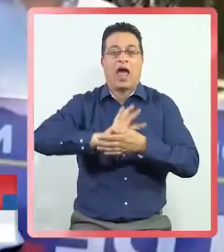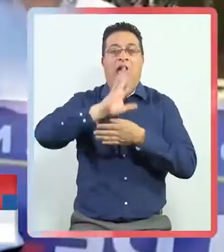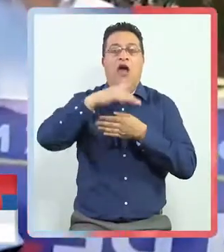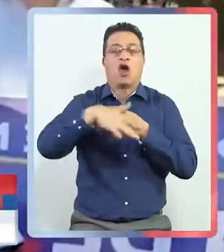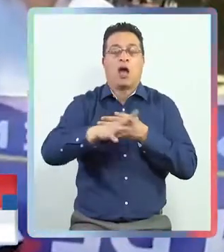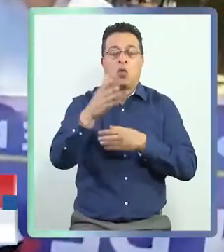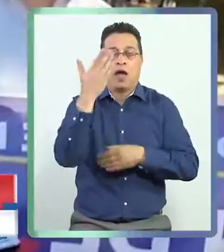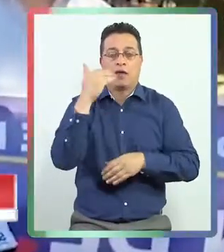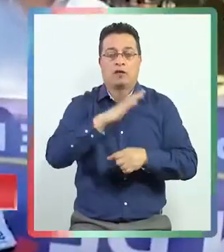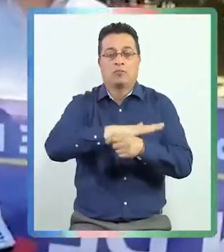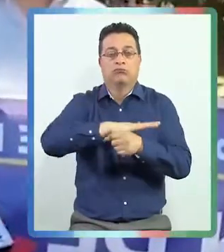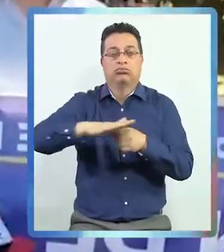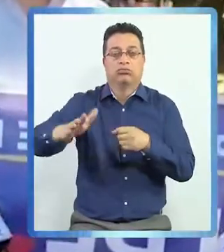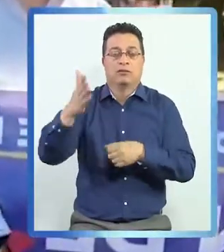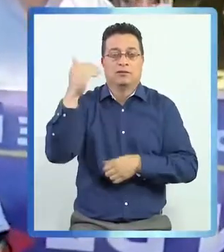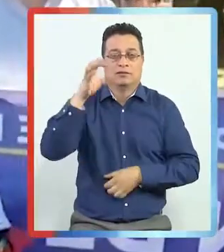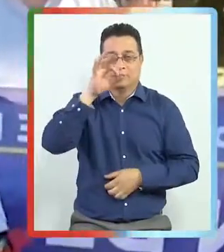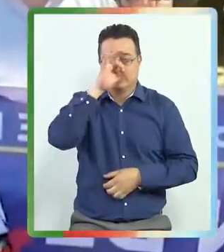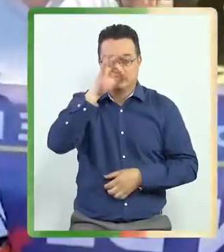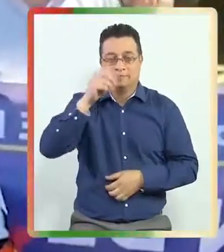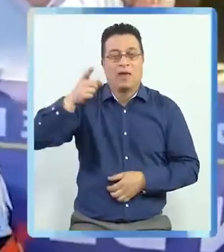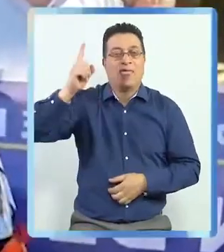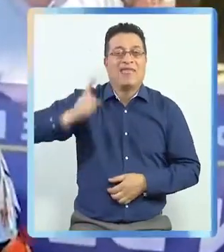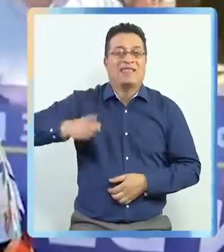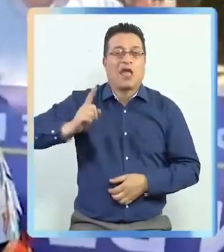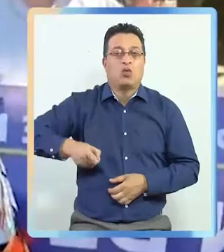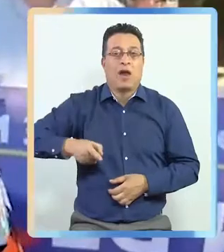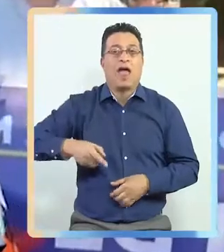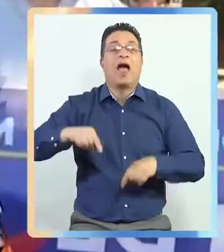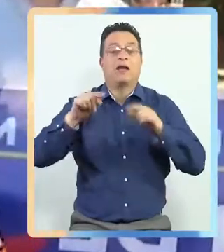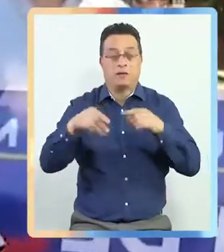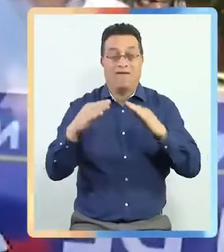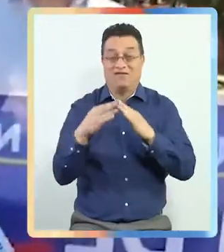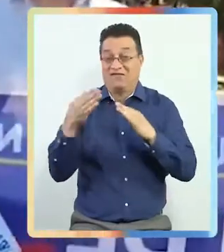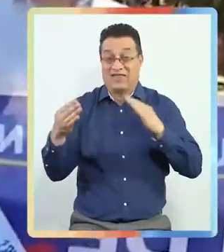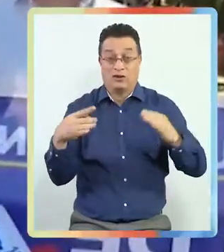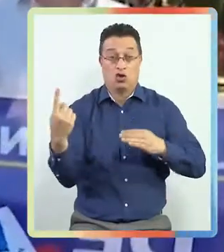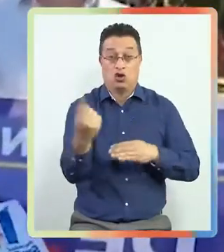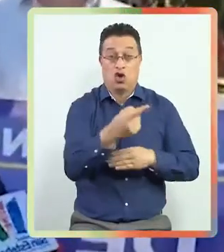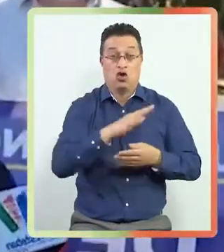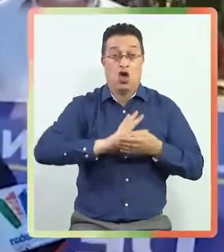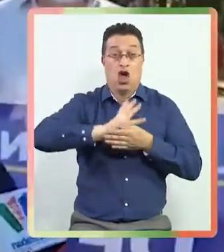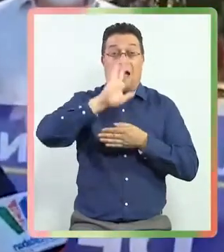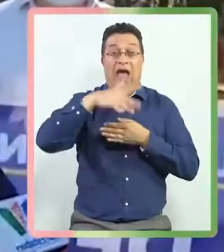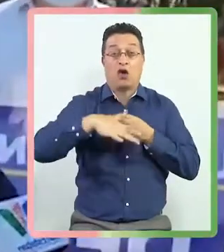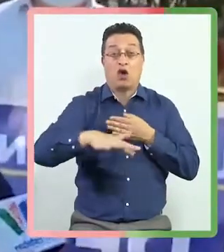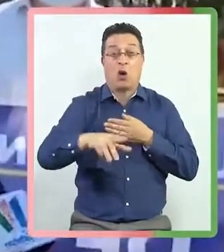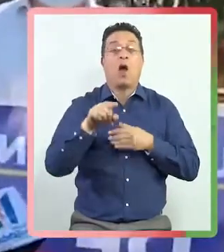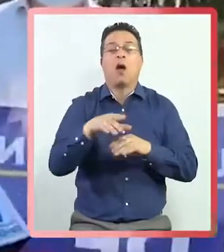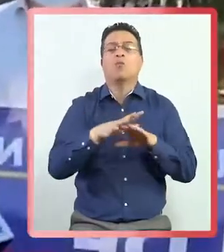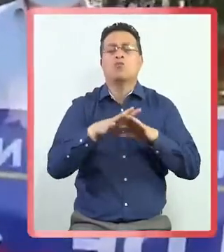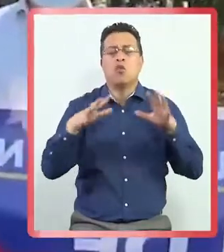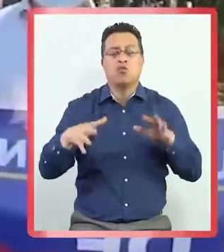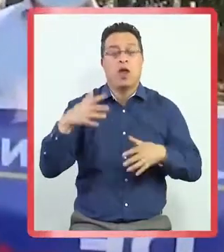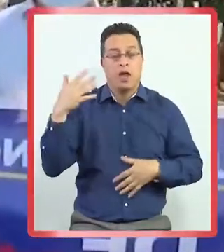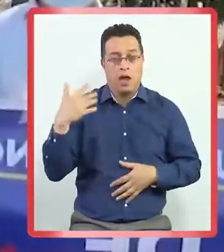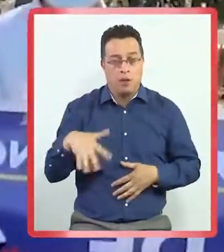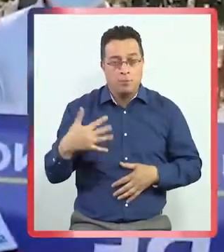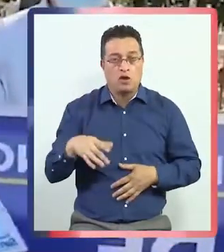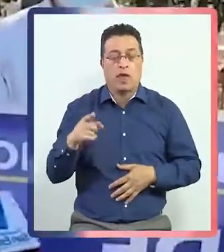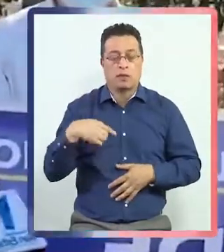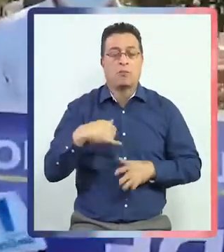Aconcagua y que fue eliminada en dictadura. Para nosotros y para los vecinos y vecinas del Valle de Aconcagua, es súper importante